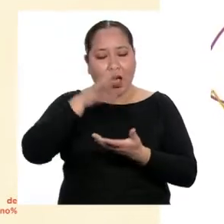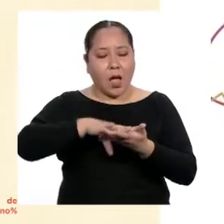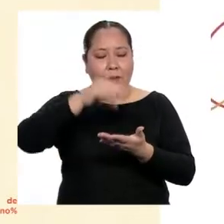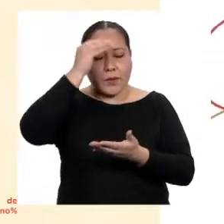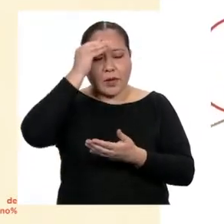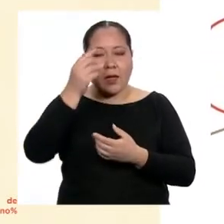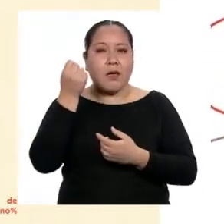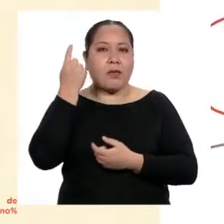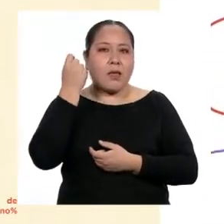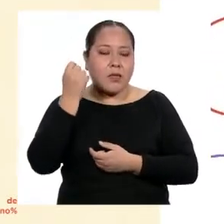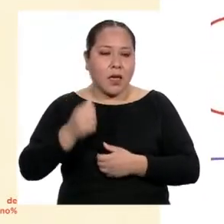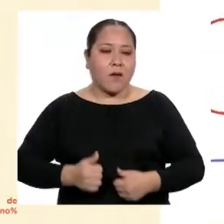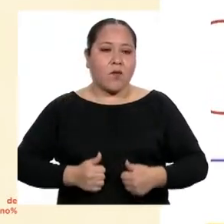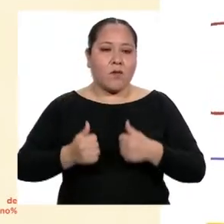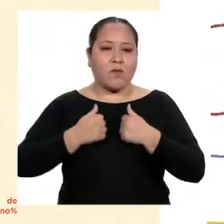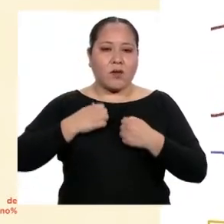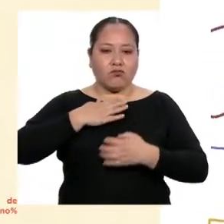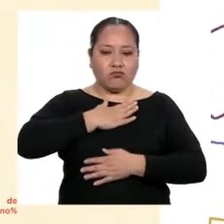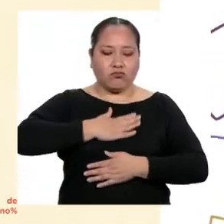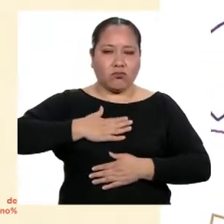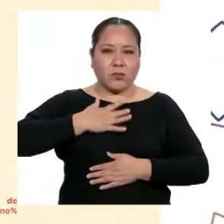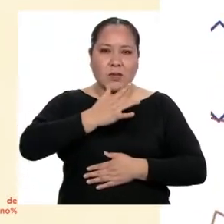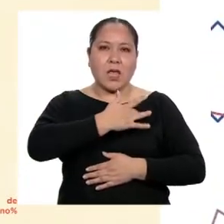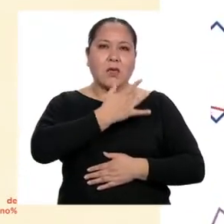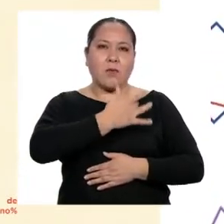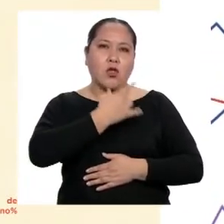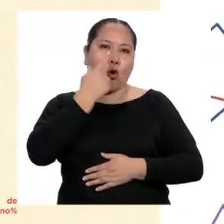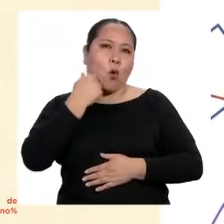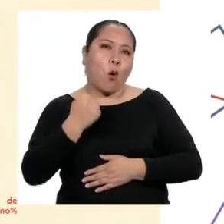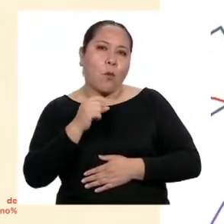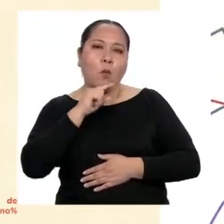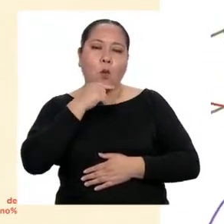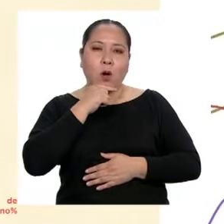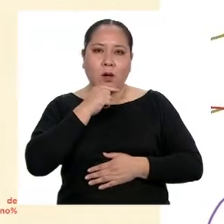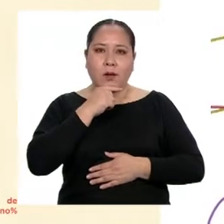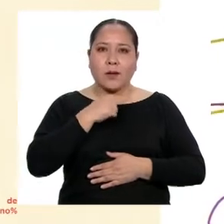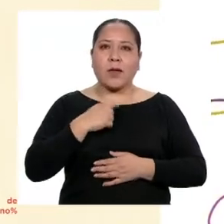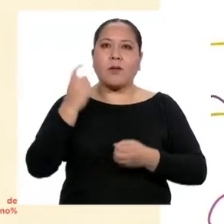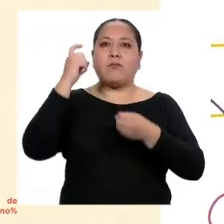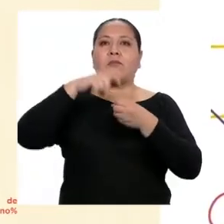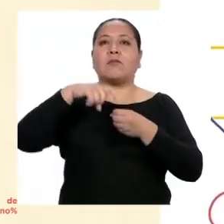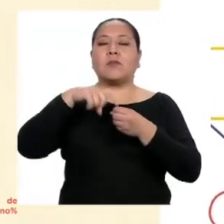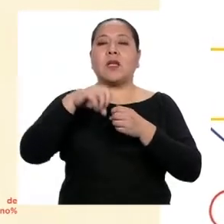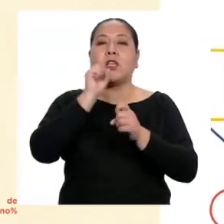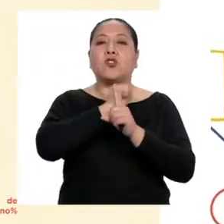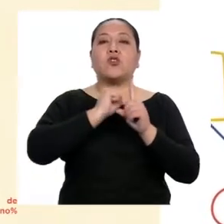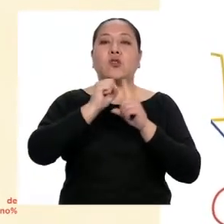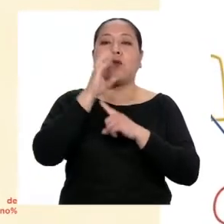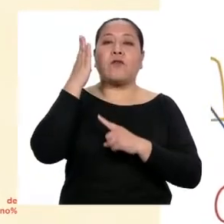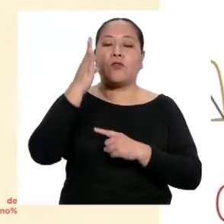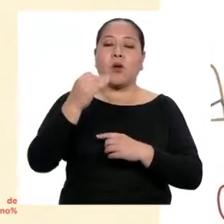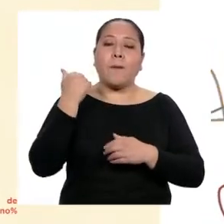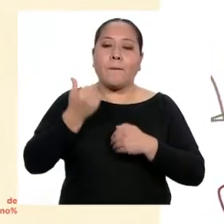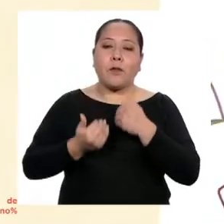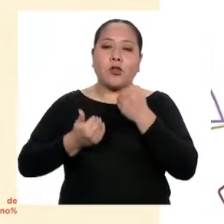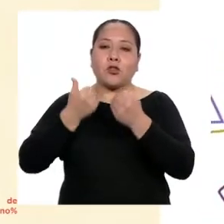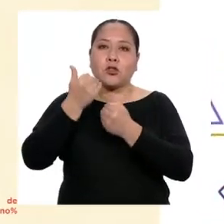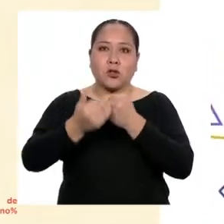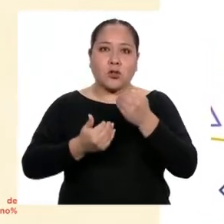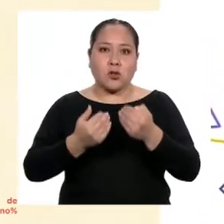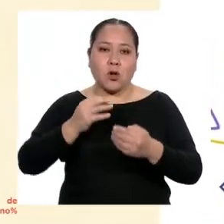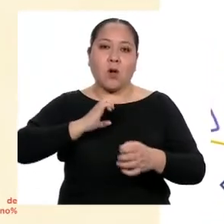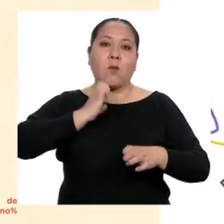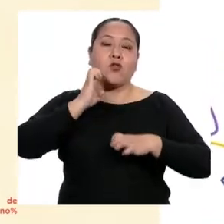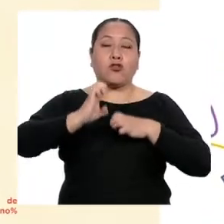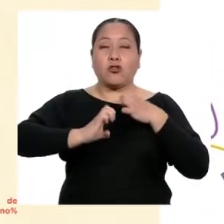vivir su sexualidad y a considerar su papel en la sociedad del futuro. El proceso es gradual, emocional